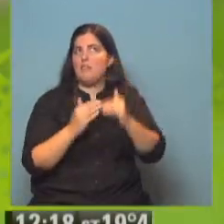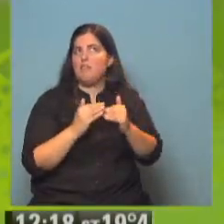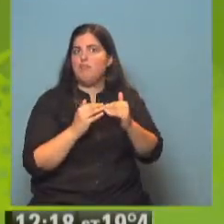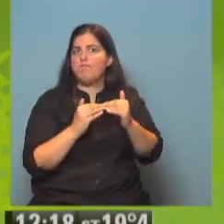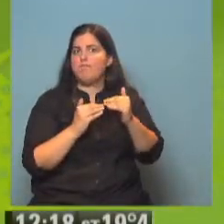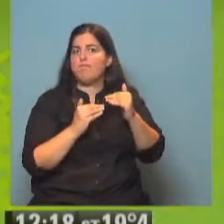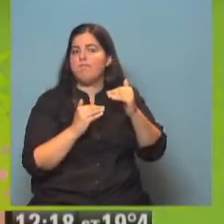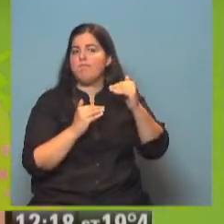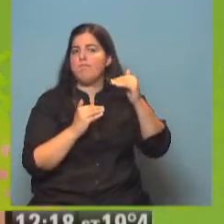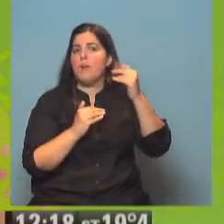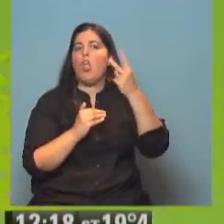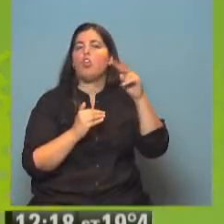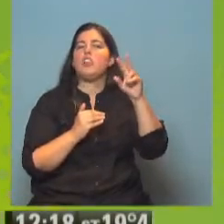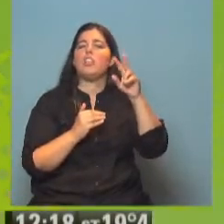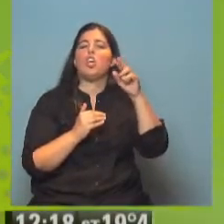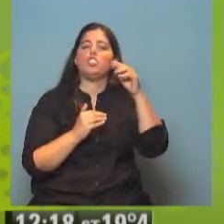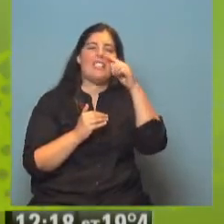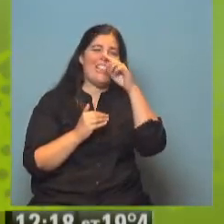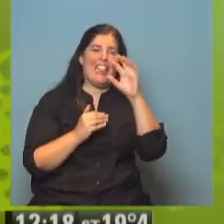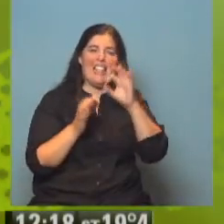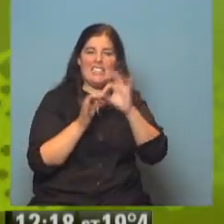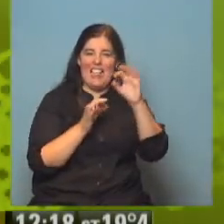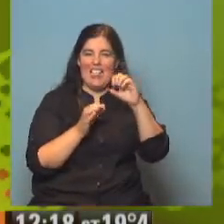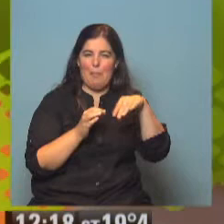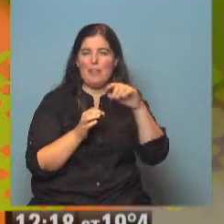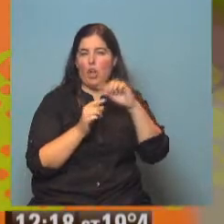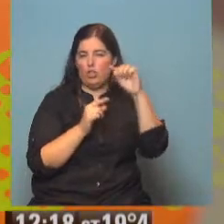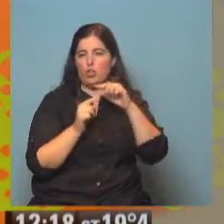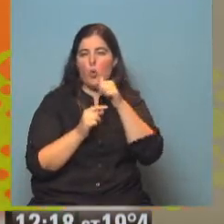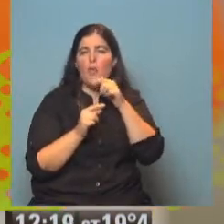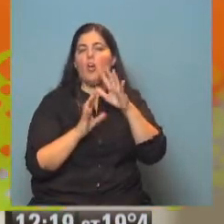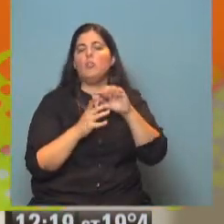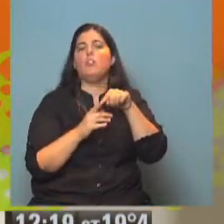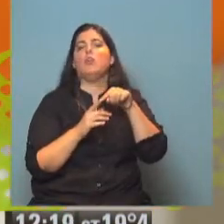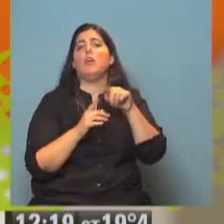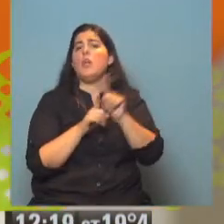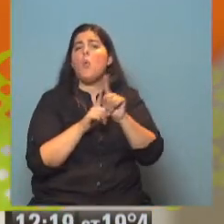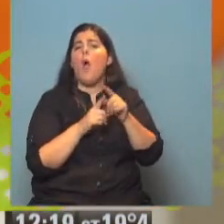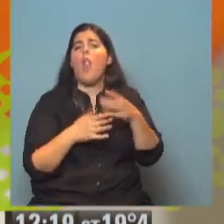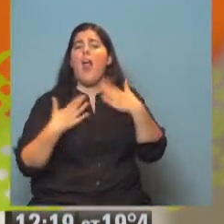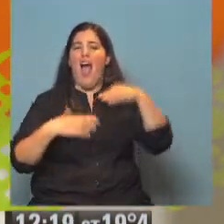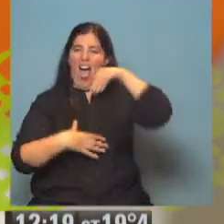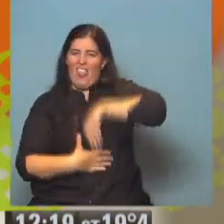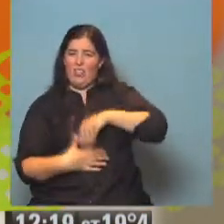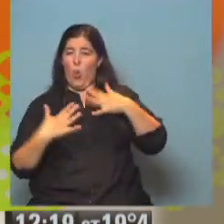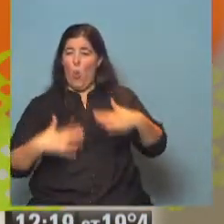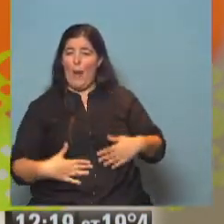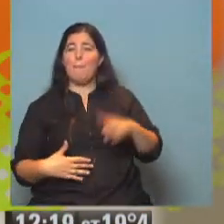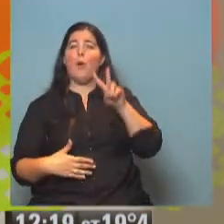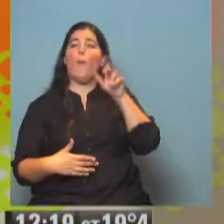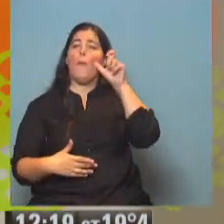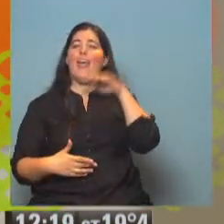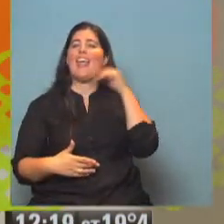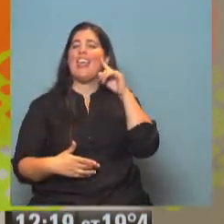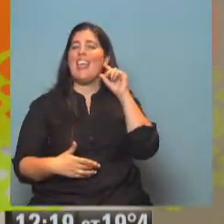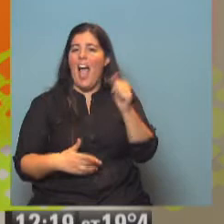descarga de 200 centímetros cúbicos más o menos, lo que hacemos es vaciarla. Lo mismo ocurre con la vejiga nuestra. Porque puede rebalsarse, ¿no? No, pero por eso, lo mismo ocurre con